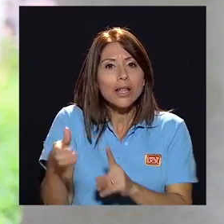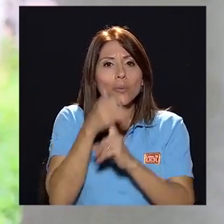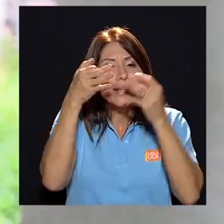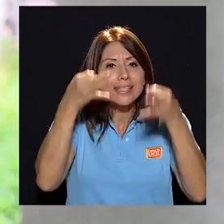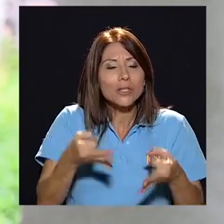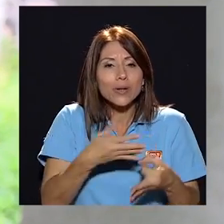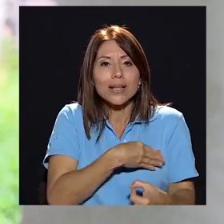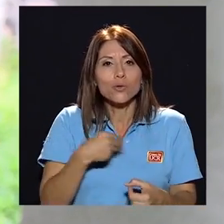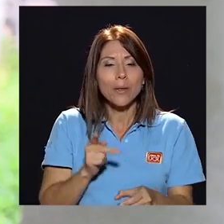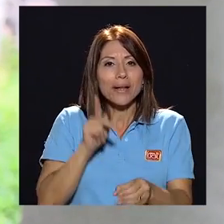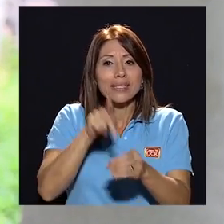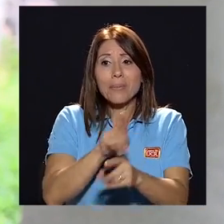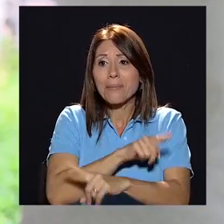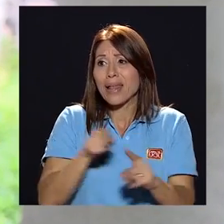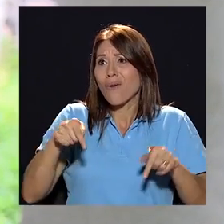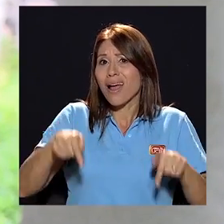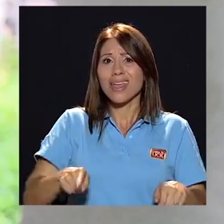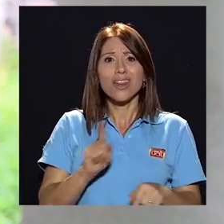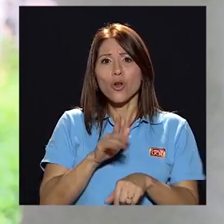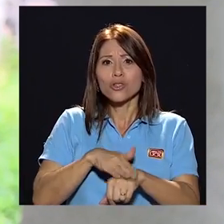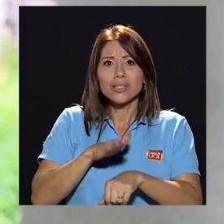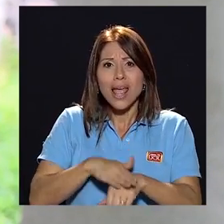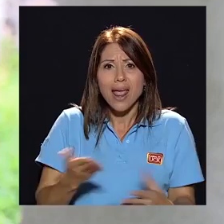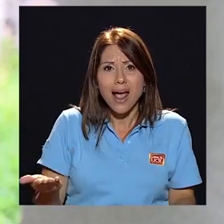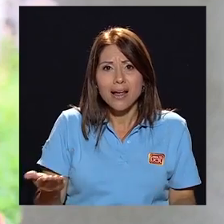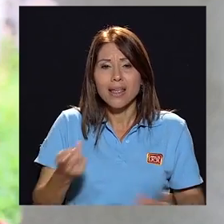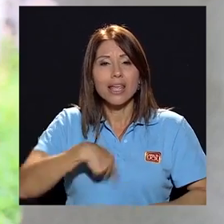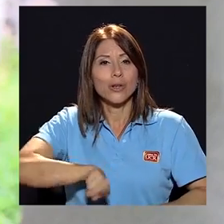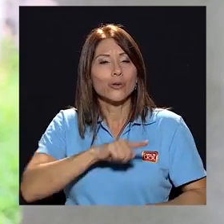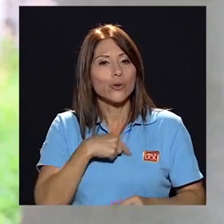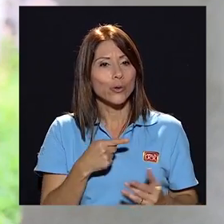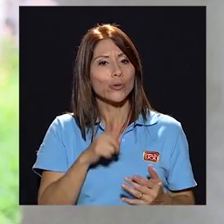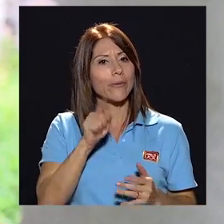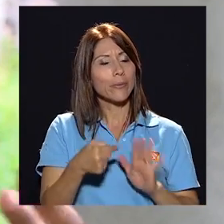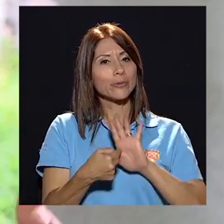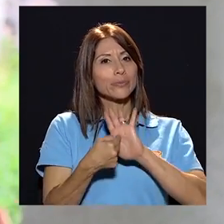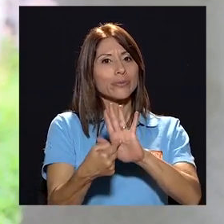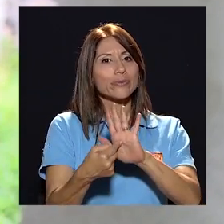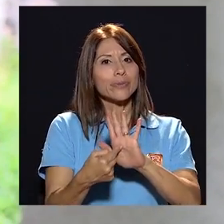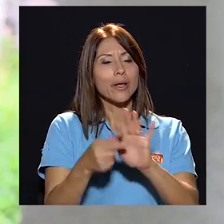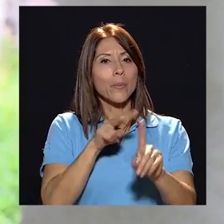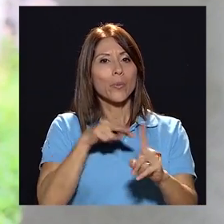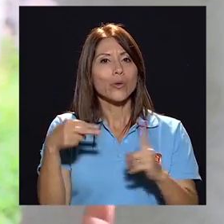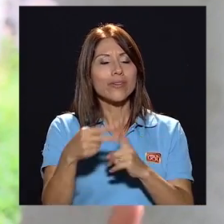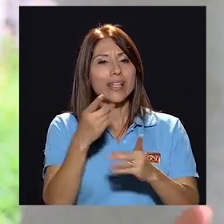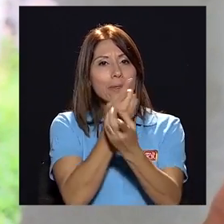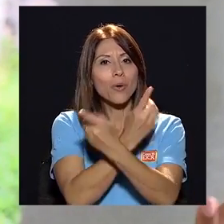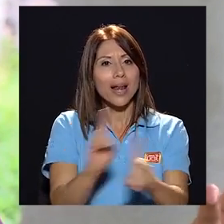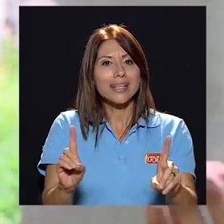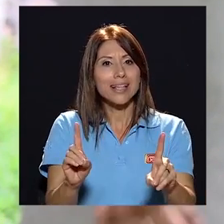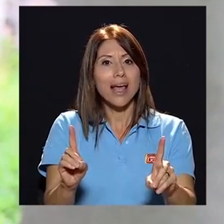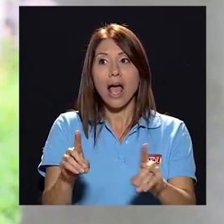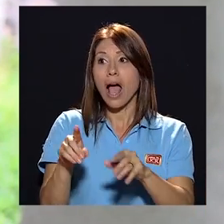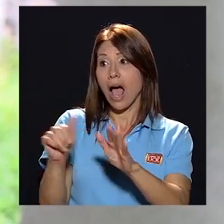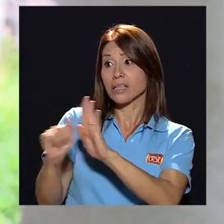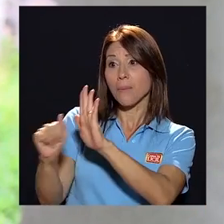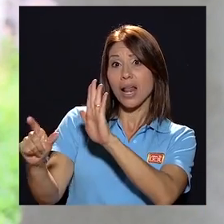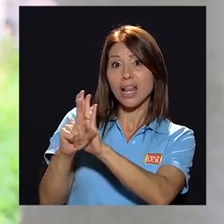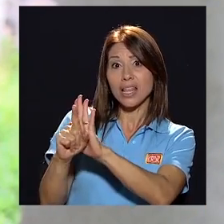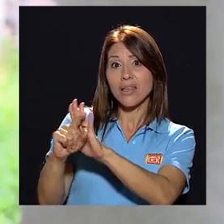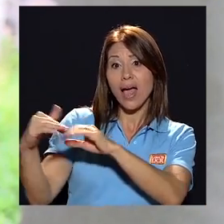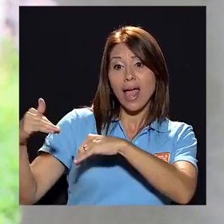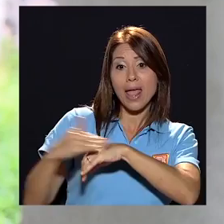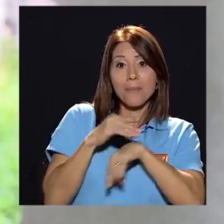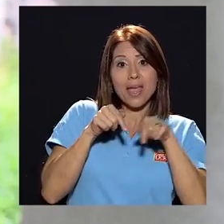y aquí no nos dejan y aquí somos referentes desde el punto de vista democrático y la asamblea legislativa manda para opiniones acá